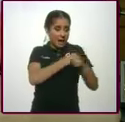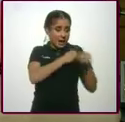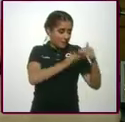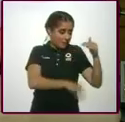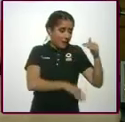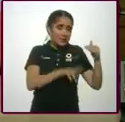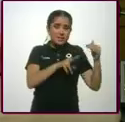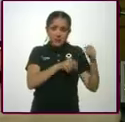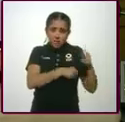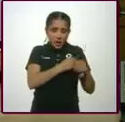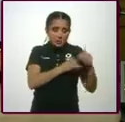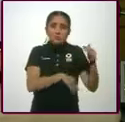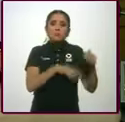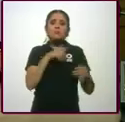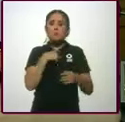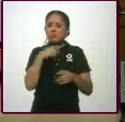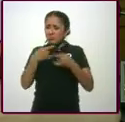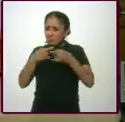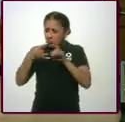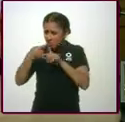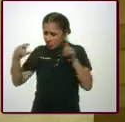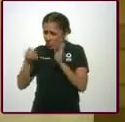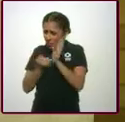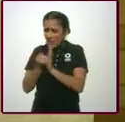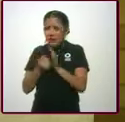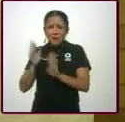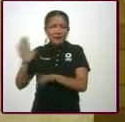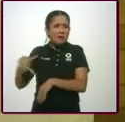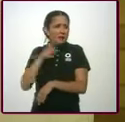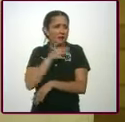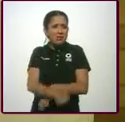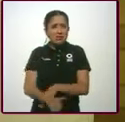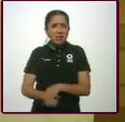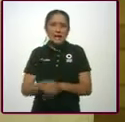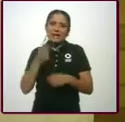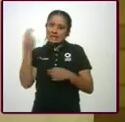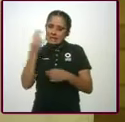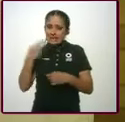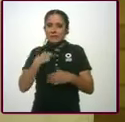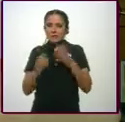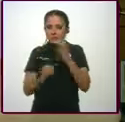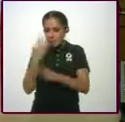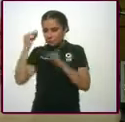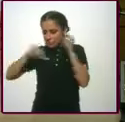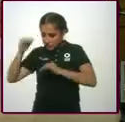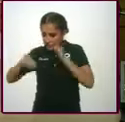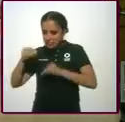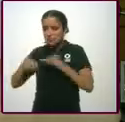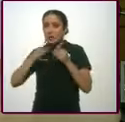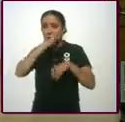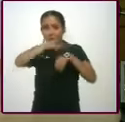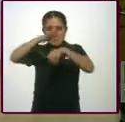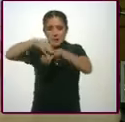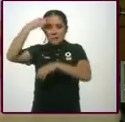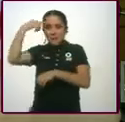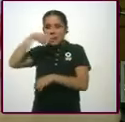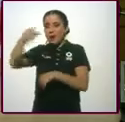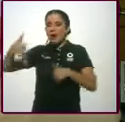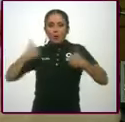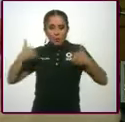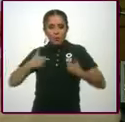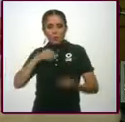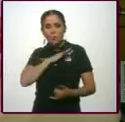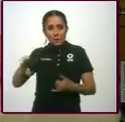hay interés de parte de los jóvenes. Entonces, tenemos que innovar, tenemos que buscar campañas de publicidad. Pero la mejor campaña de